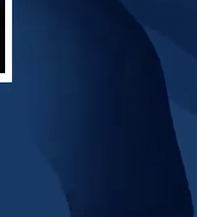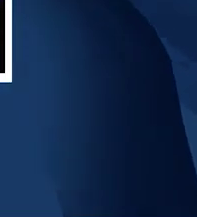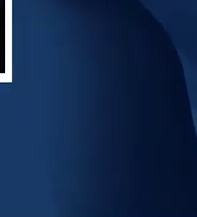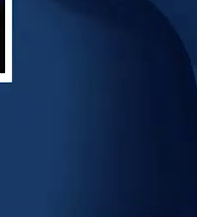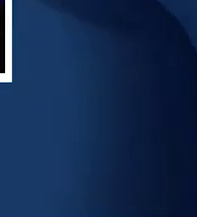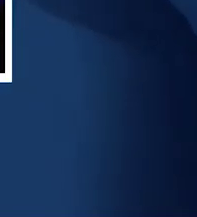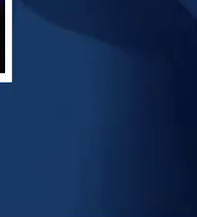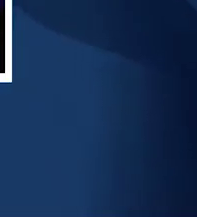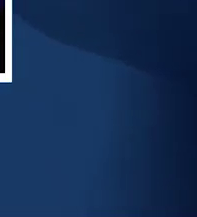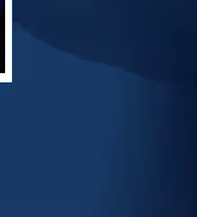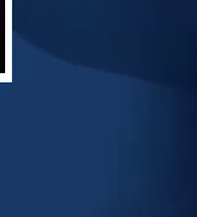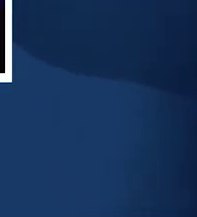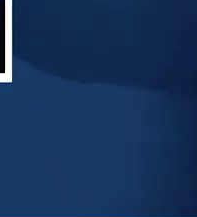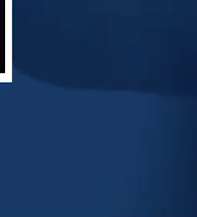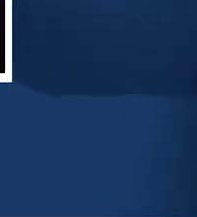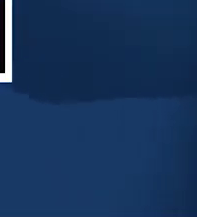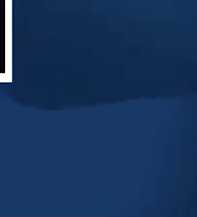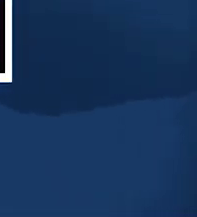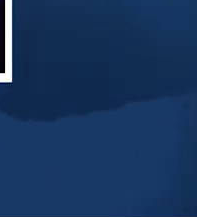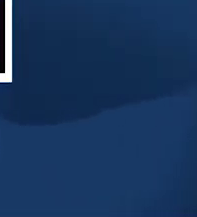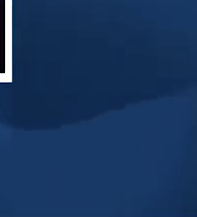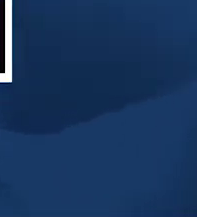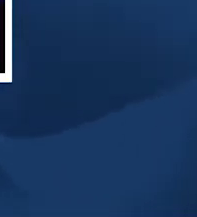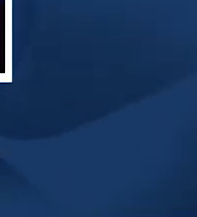¡La princesa cantó